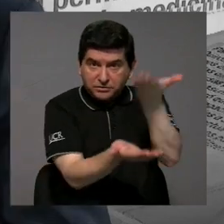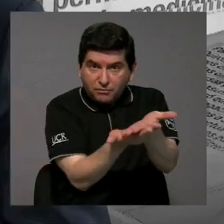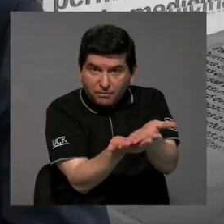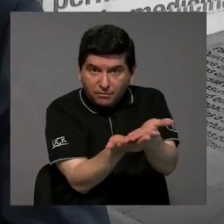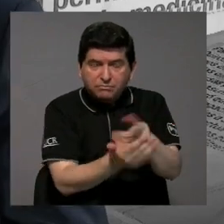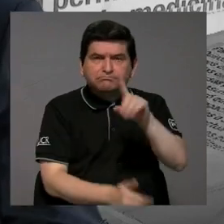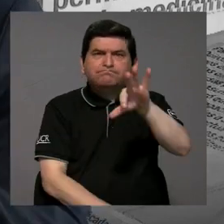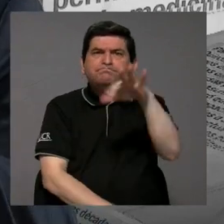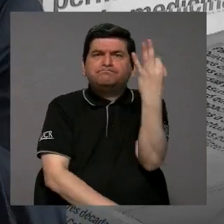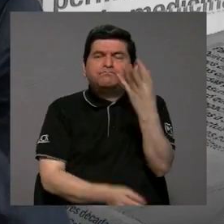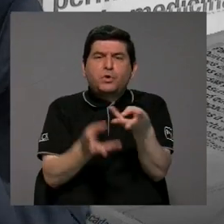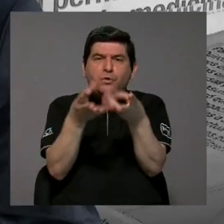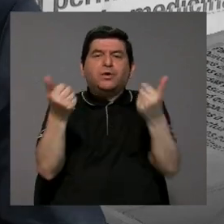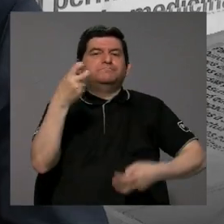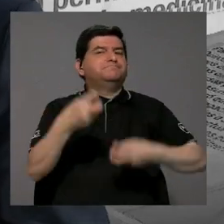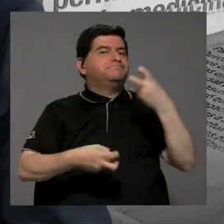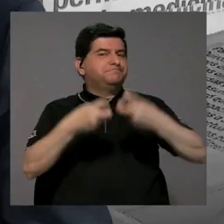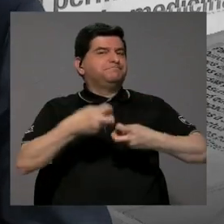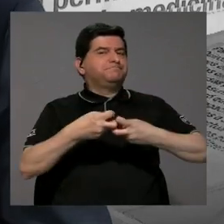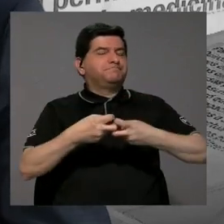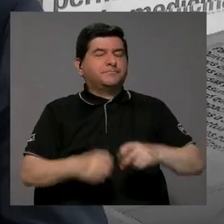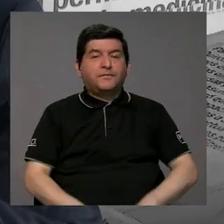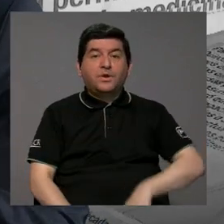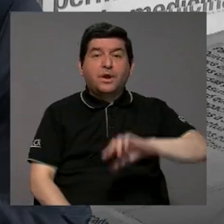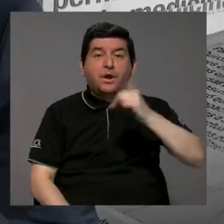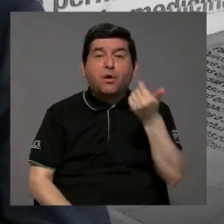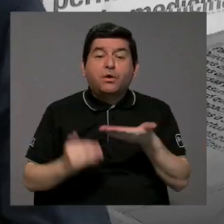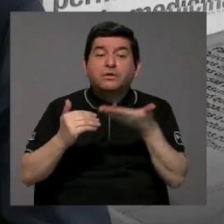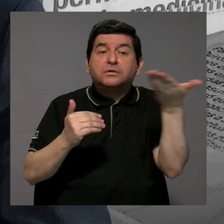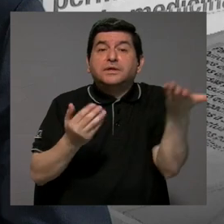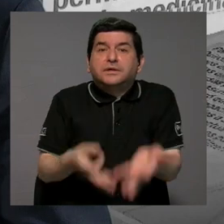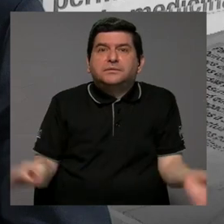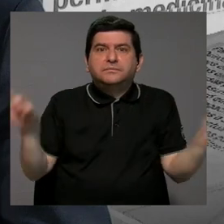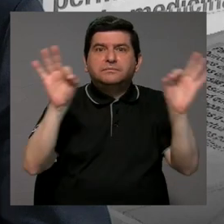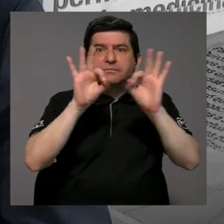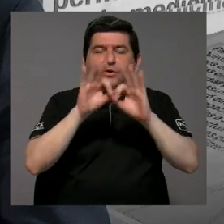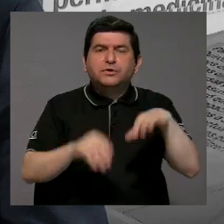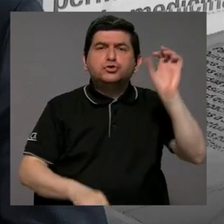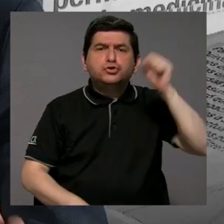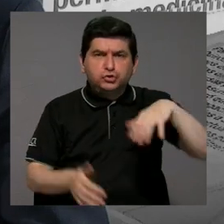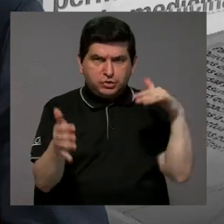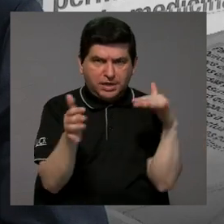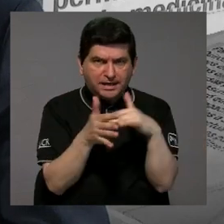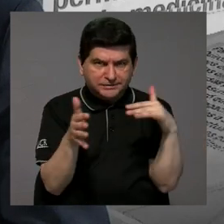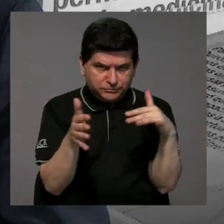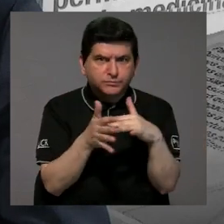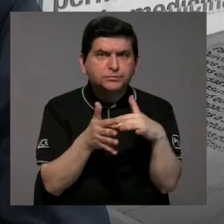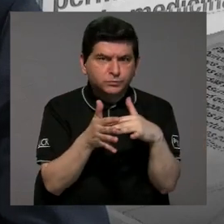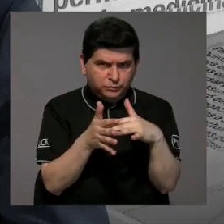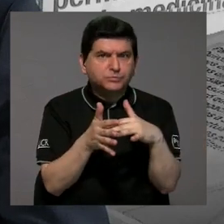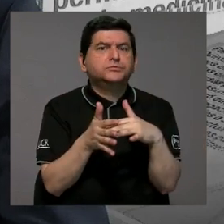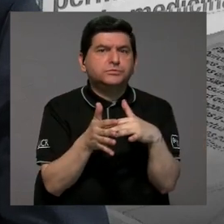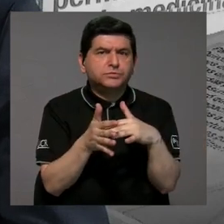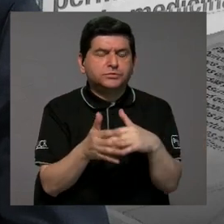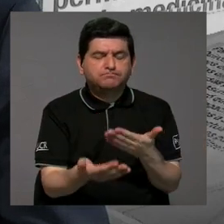plantea, de alguna forma, resuelve ese problema. Y el otro gran elemento es que sí hay estudios que